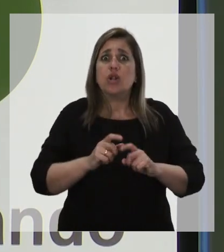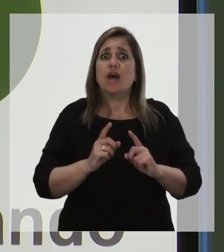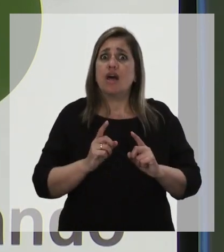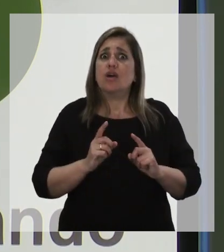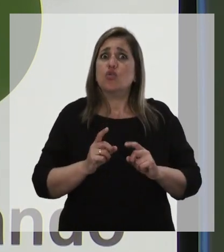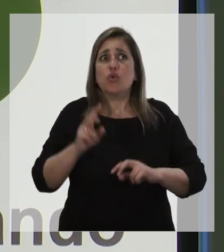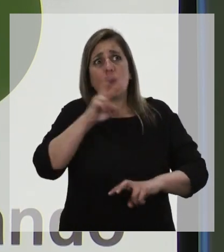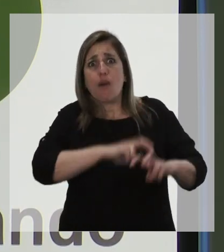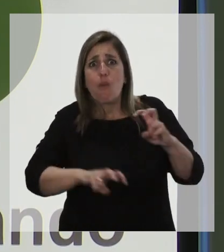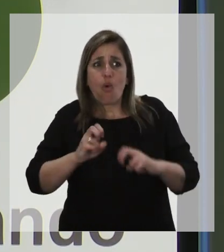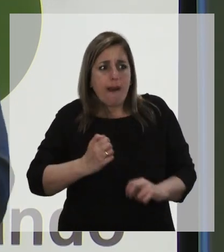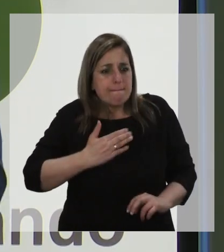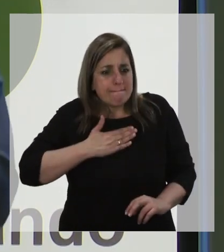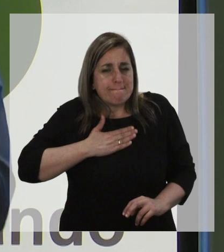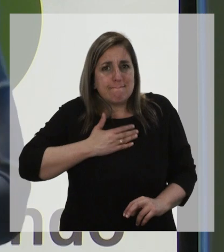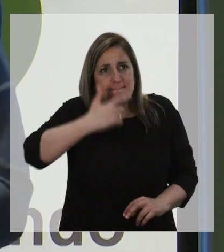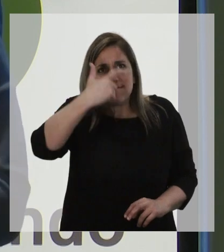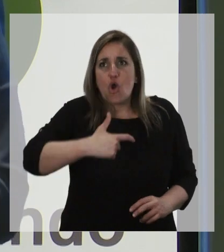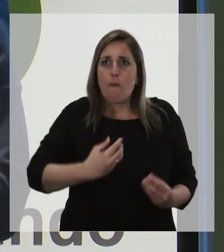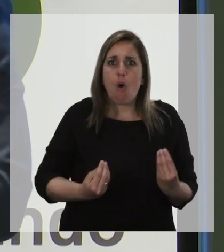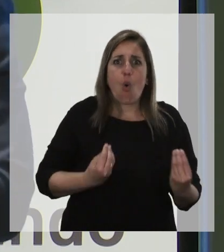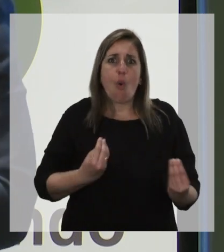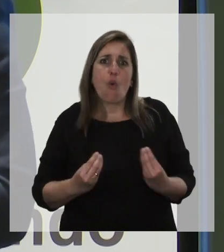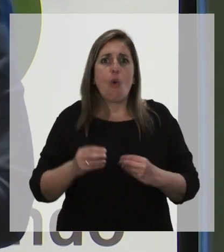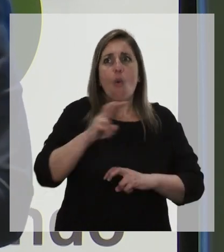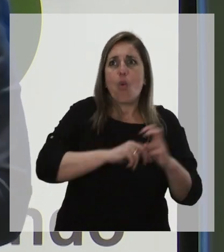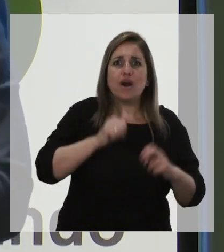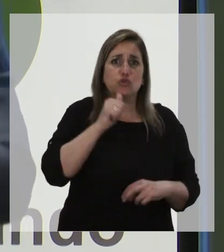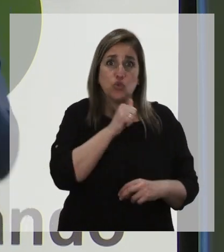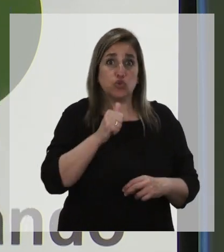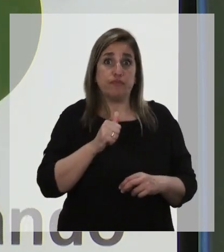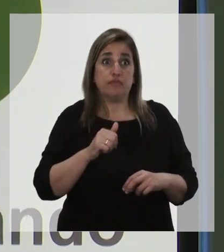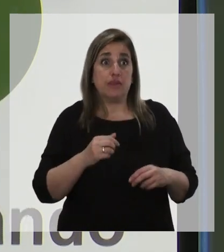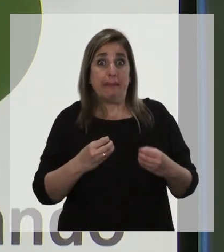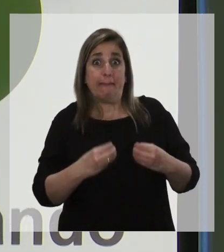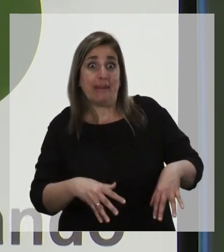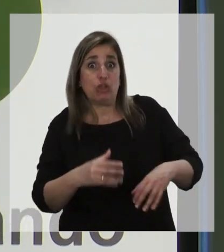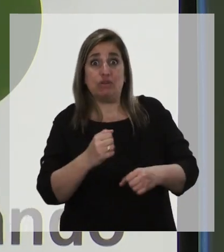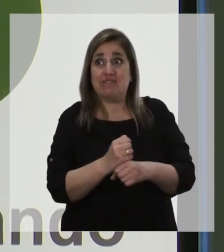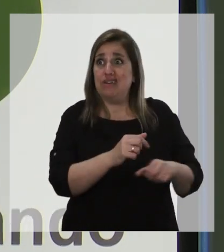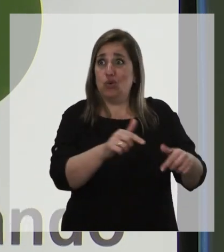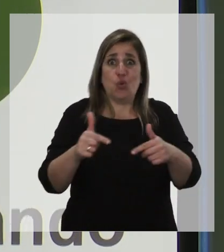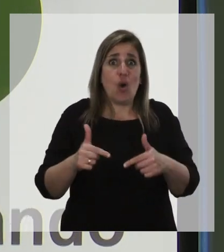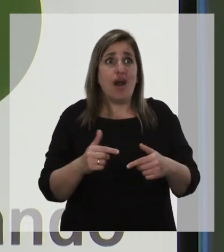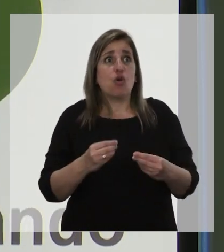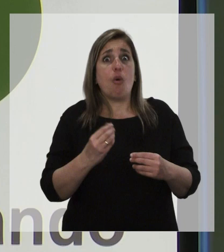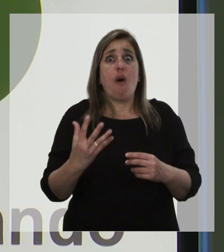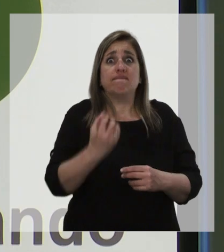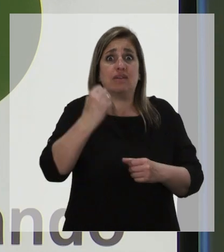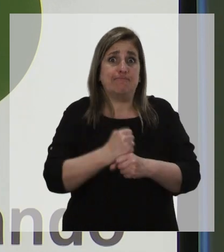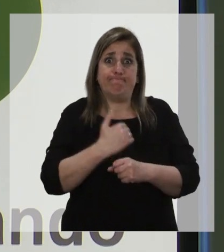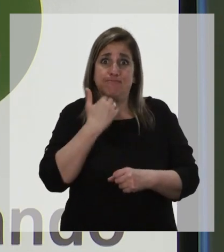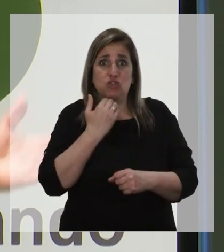su interior a ver cómo salía del paso. Había perdido el laburo, no tenía un horizonte de cuándo